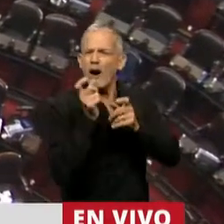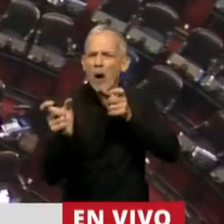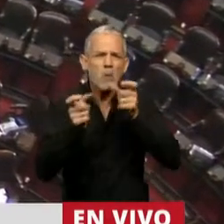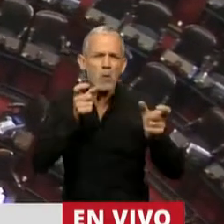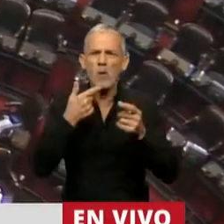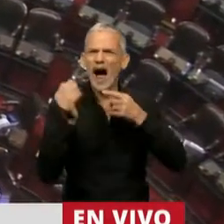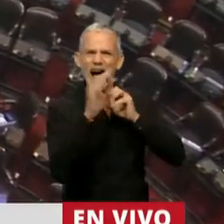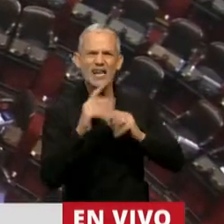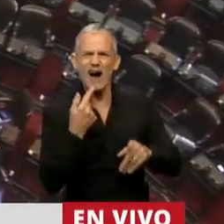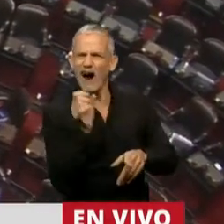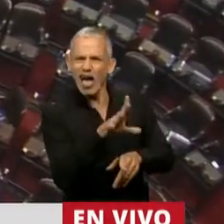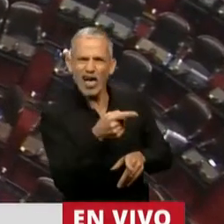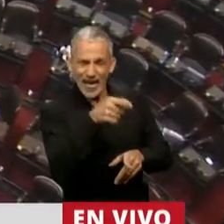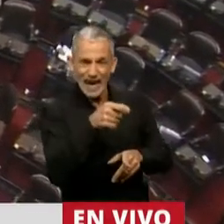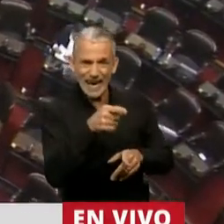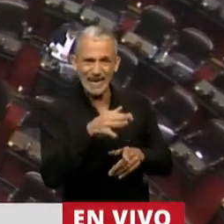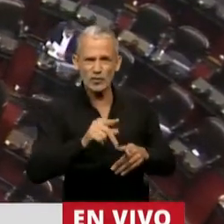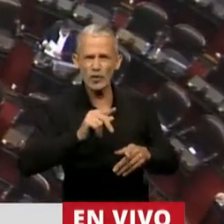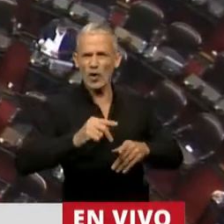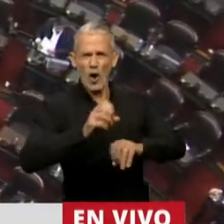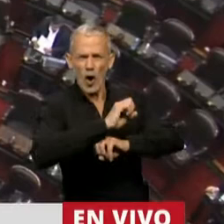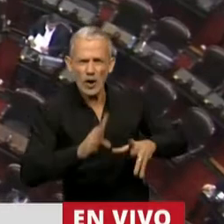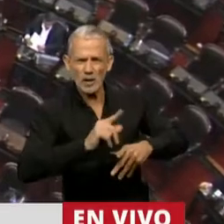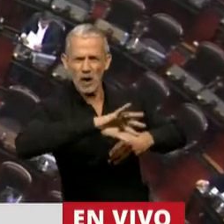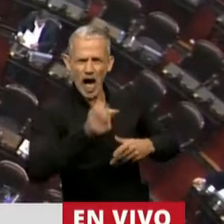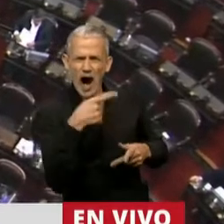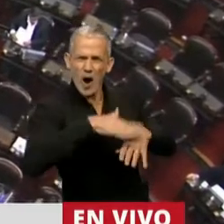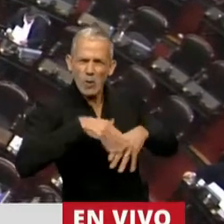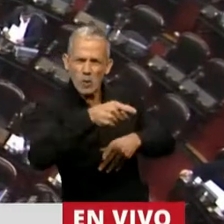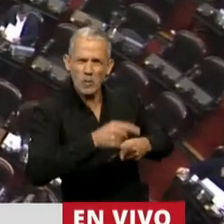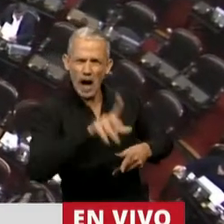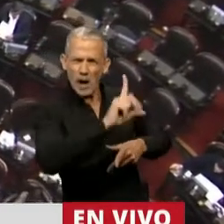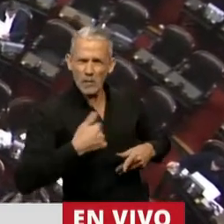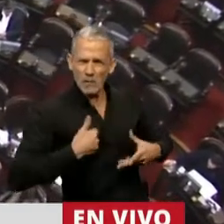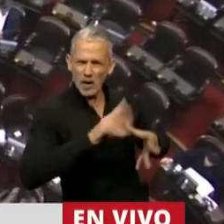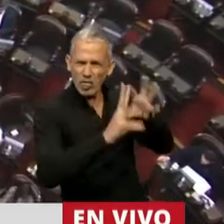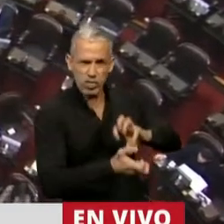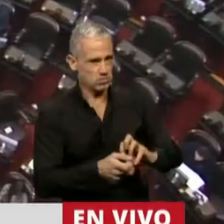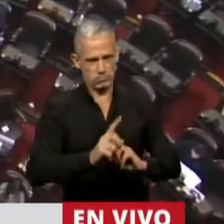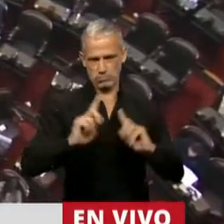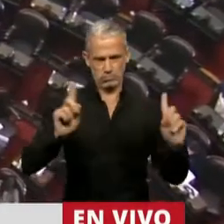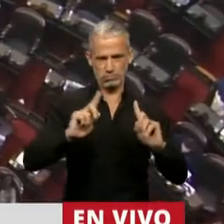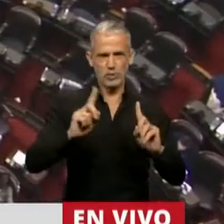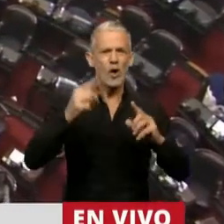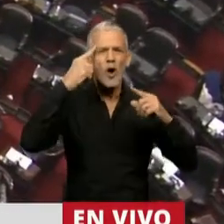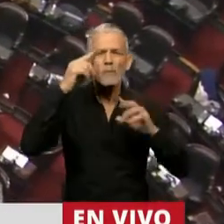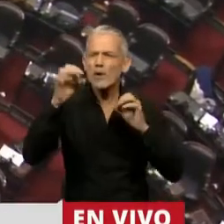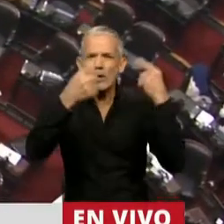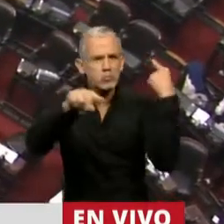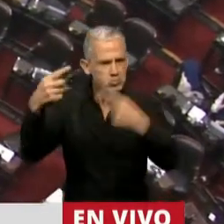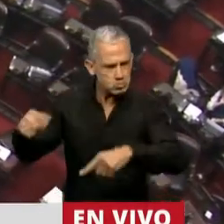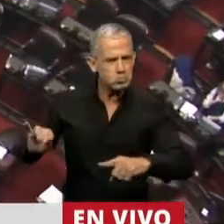significar que el otro constituye la quintescencia de los males de la patria. El pluralismo, el diálogo,